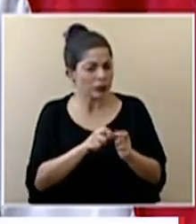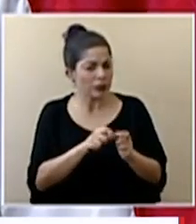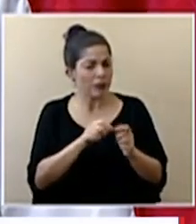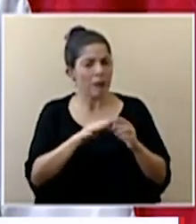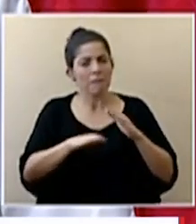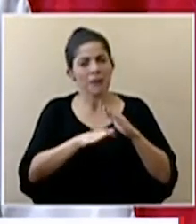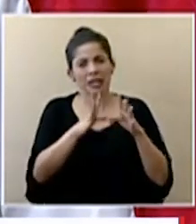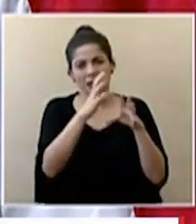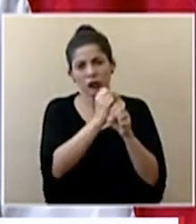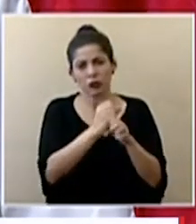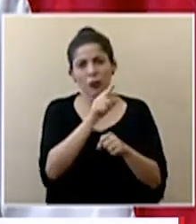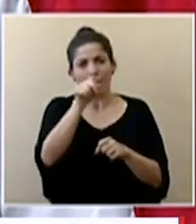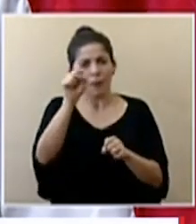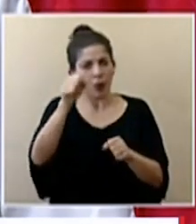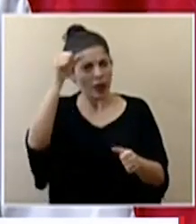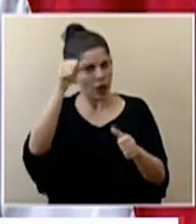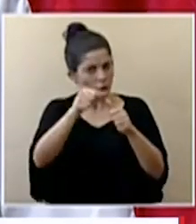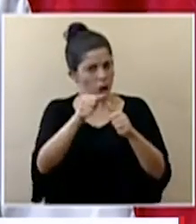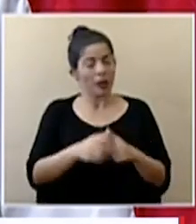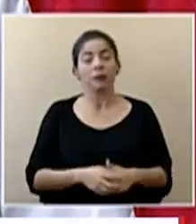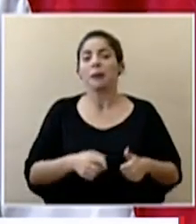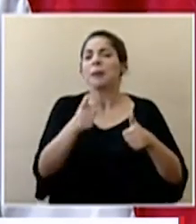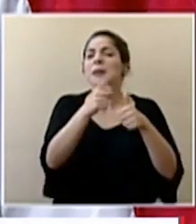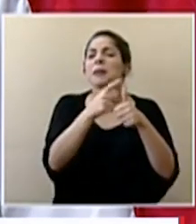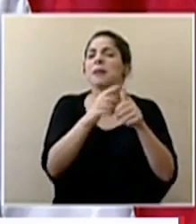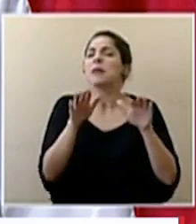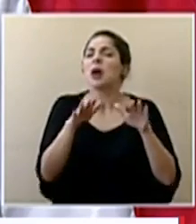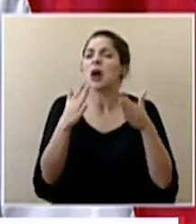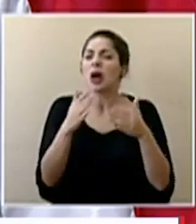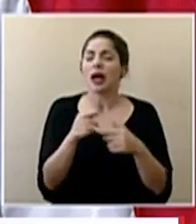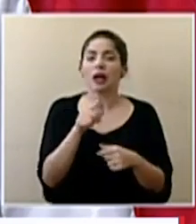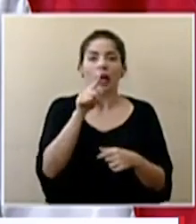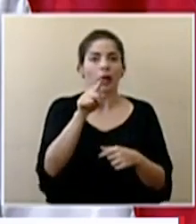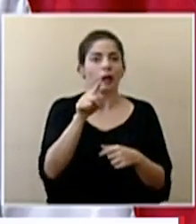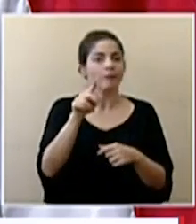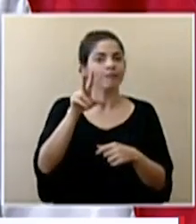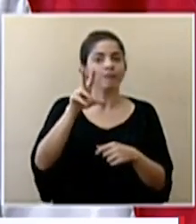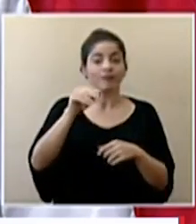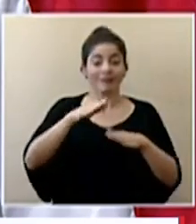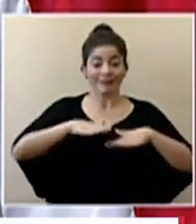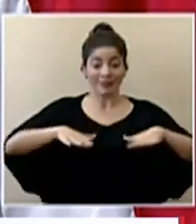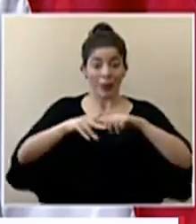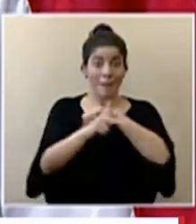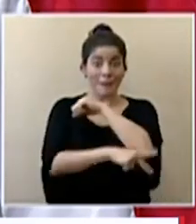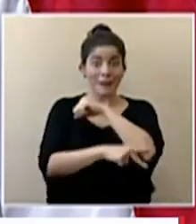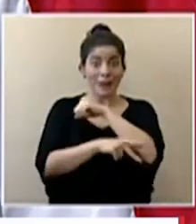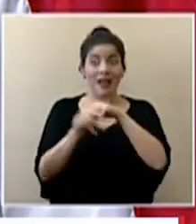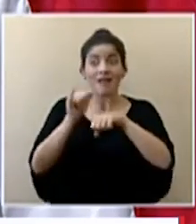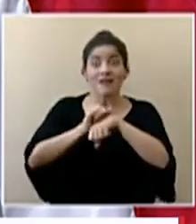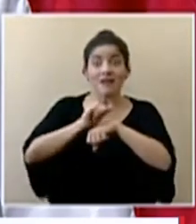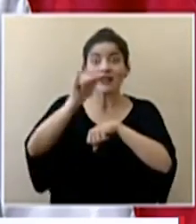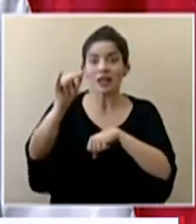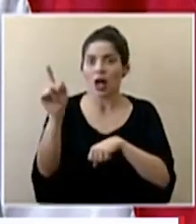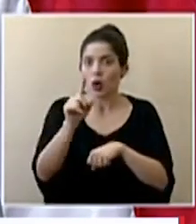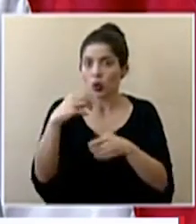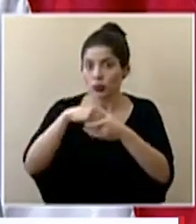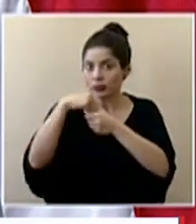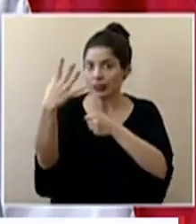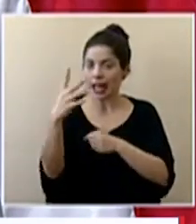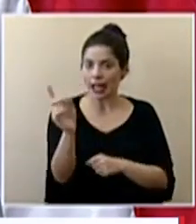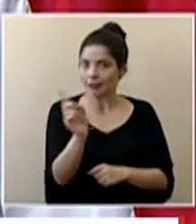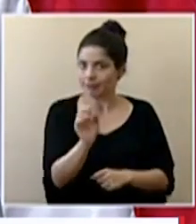para que las recordemos todos. El primer punto, absténgase a salir del territorio nacional. No viaje, no salga.